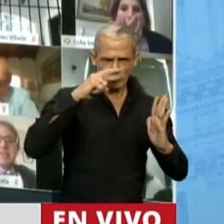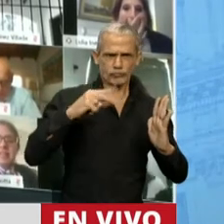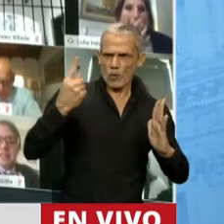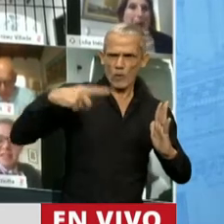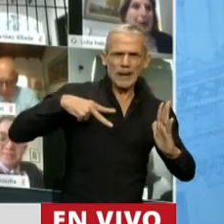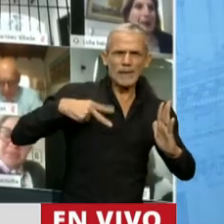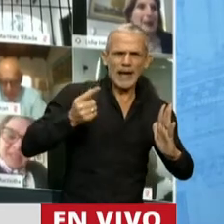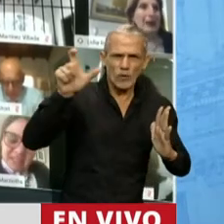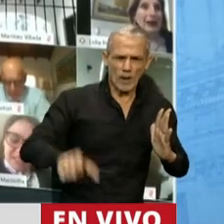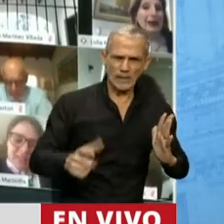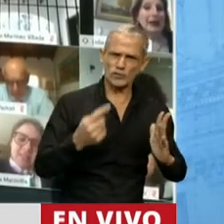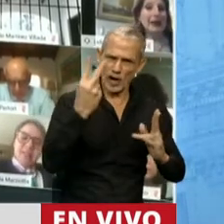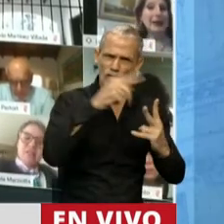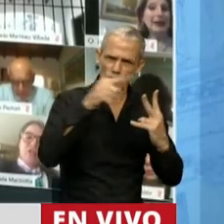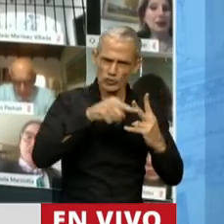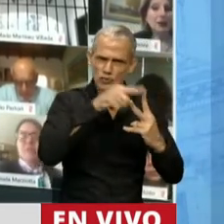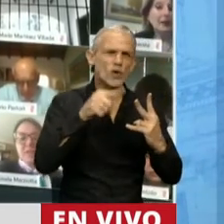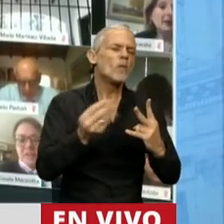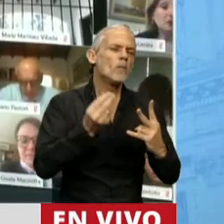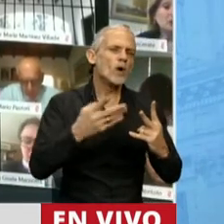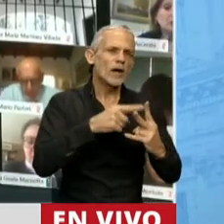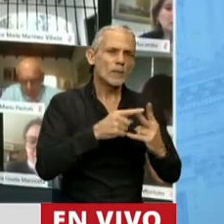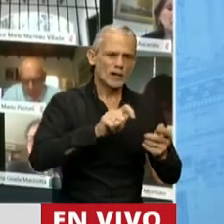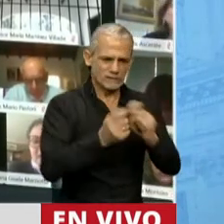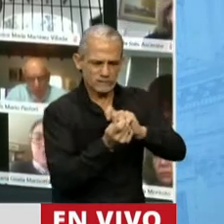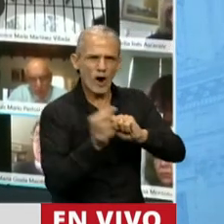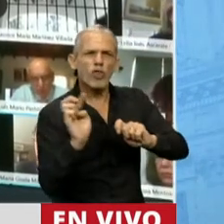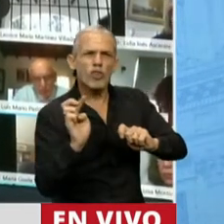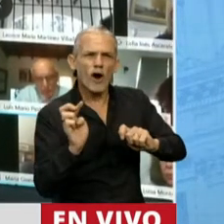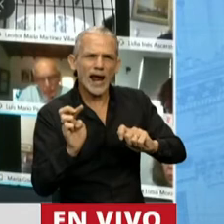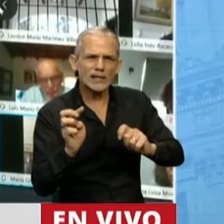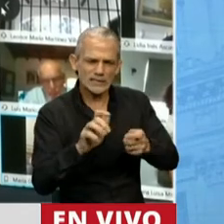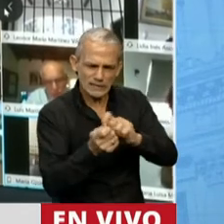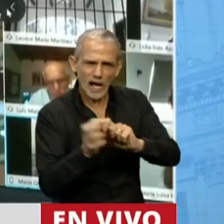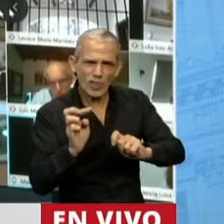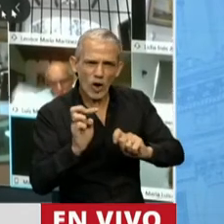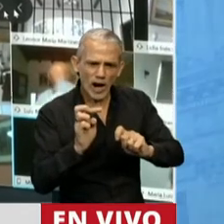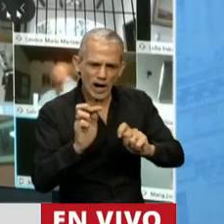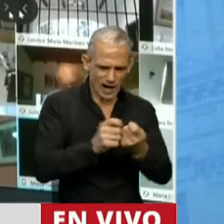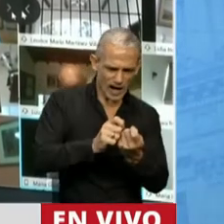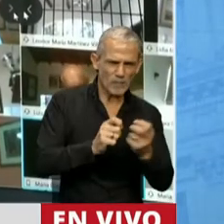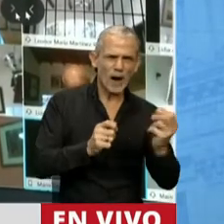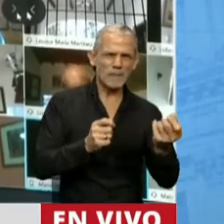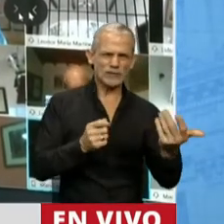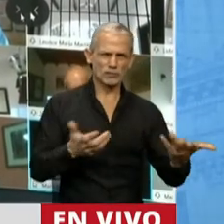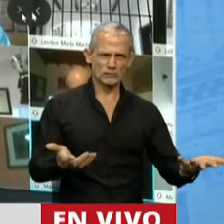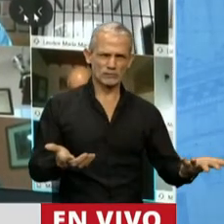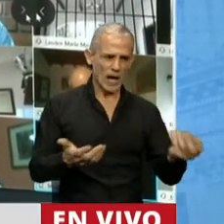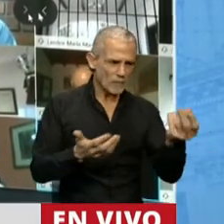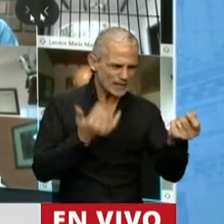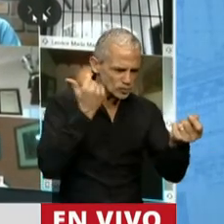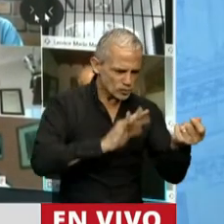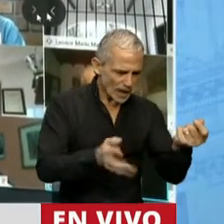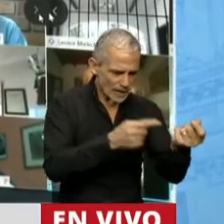razones claras. Primero, porque dolariza en pesos. Los que ya están en